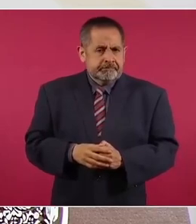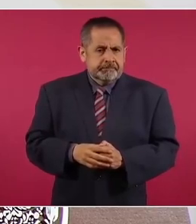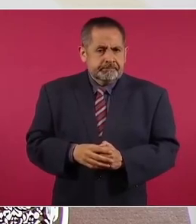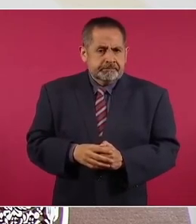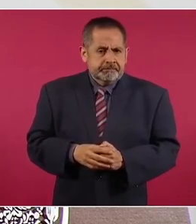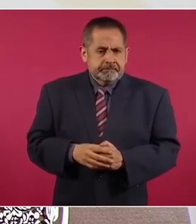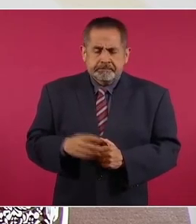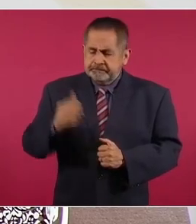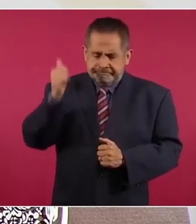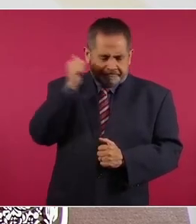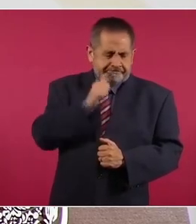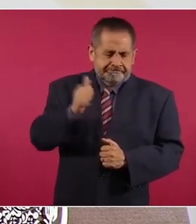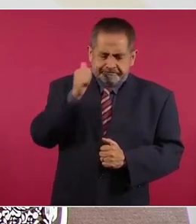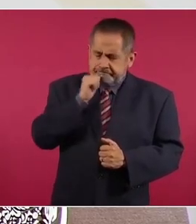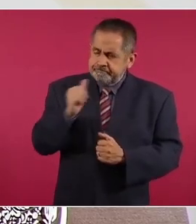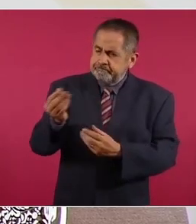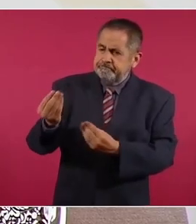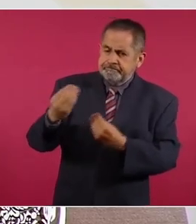siempre